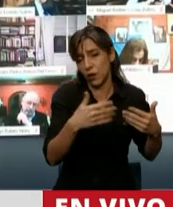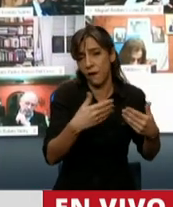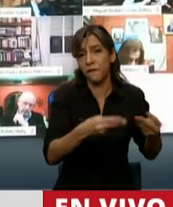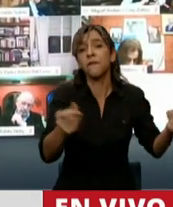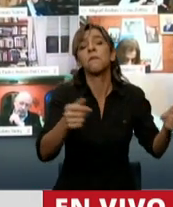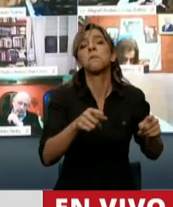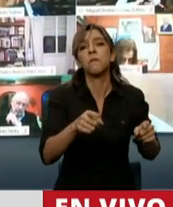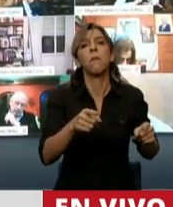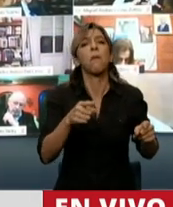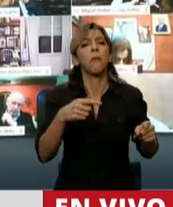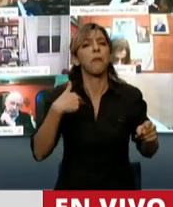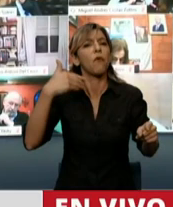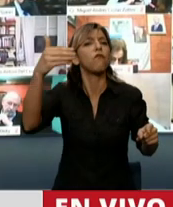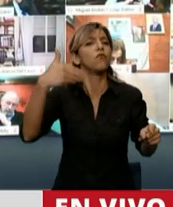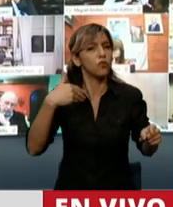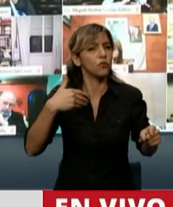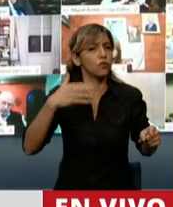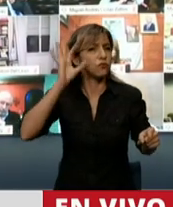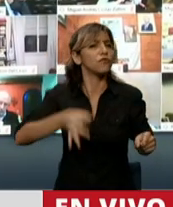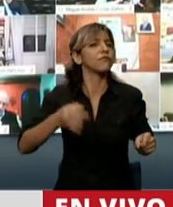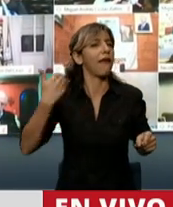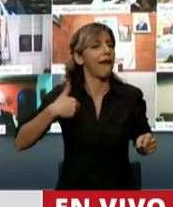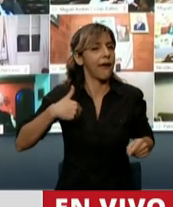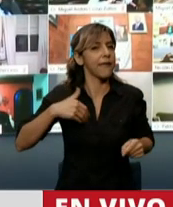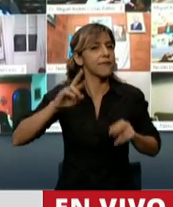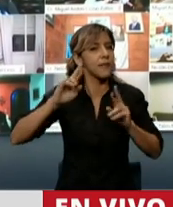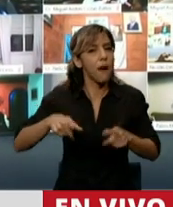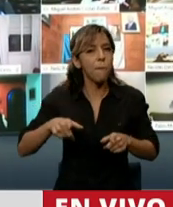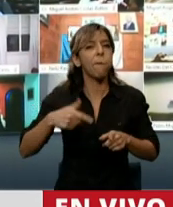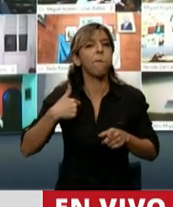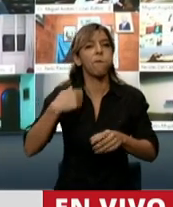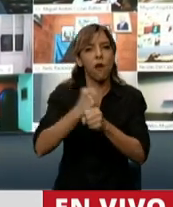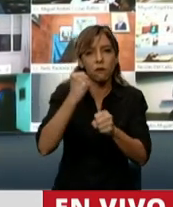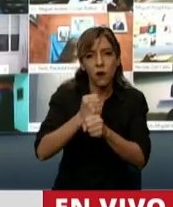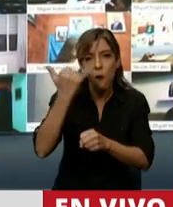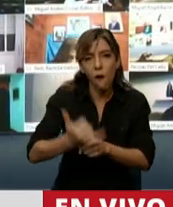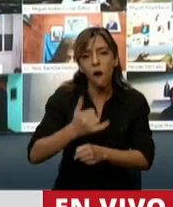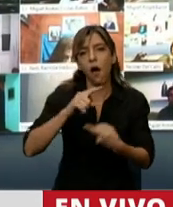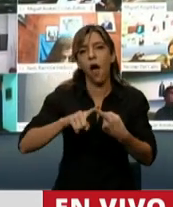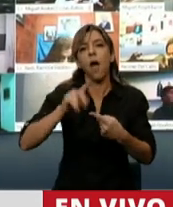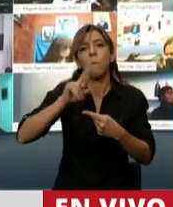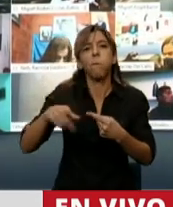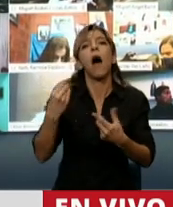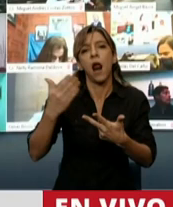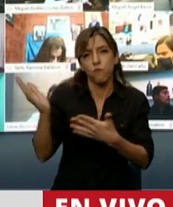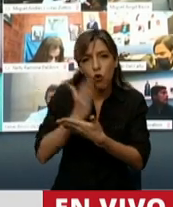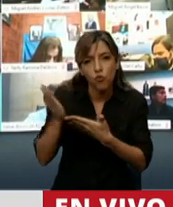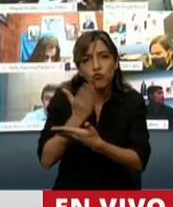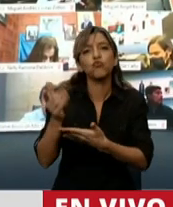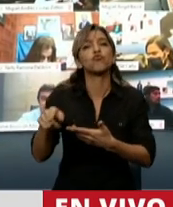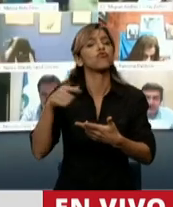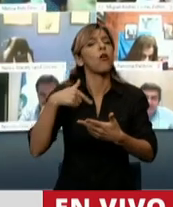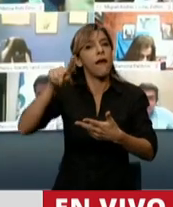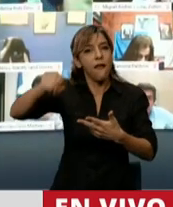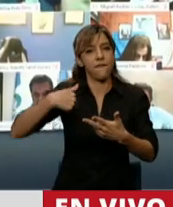que la Argentina con un plan que tenga que ver con el trabajo, la producción, nos va a poner de pie, nos vamos